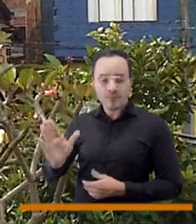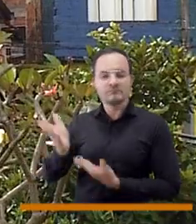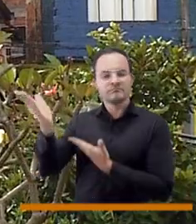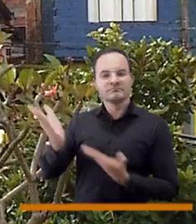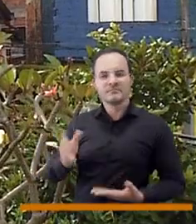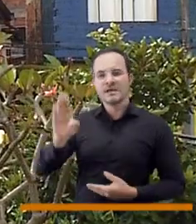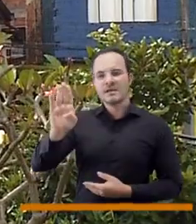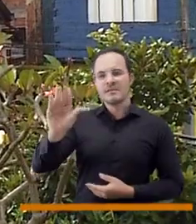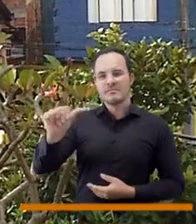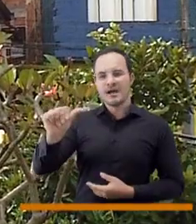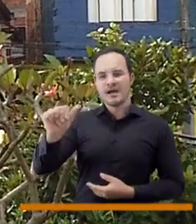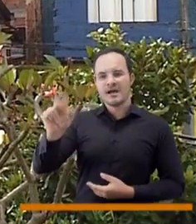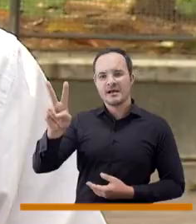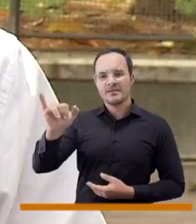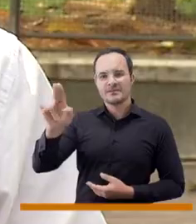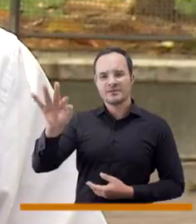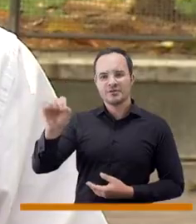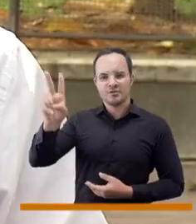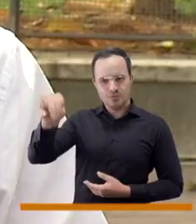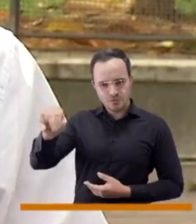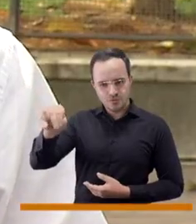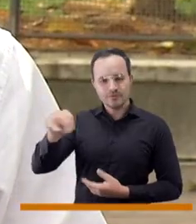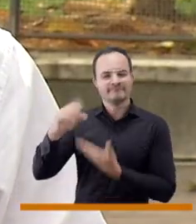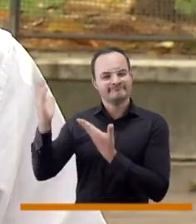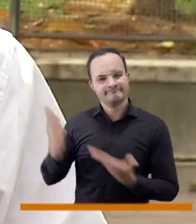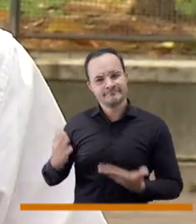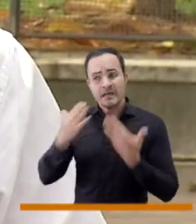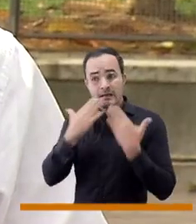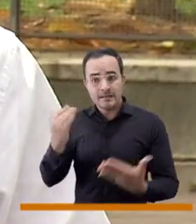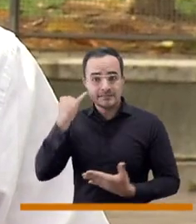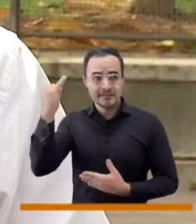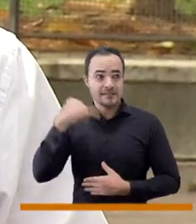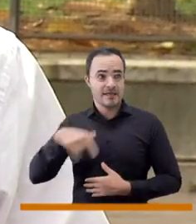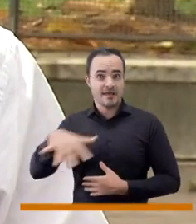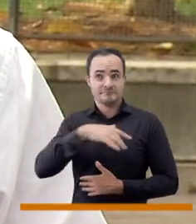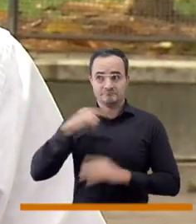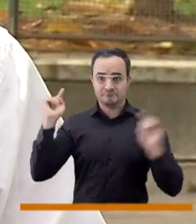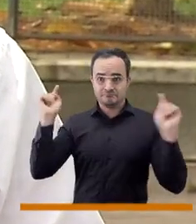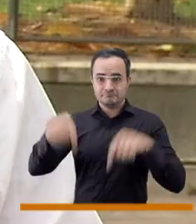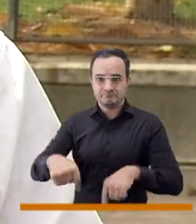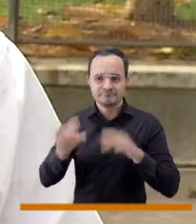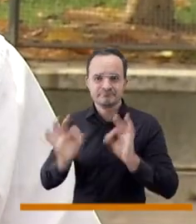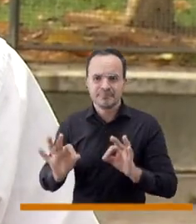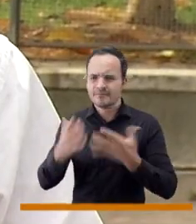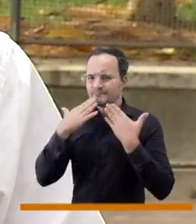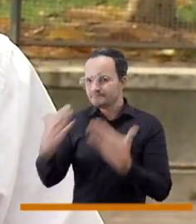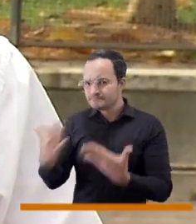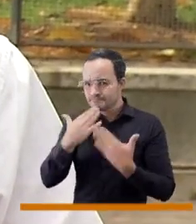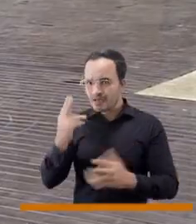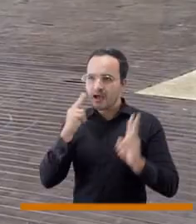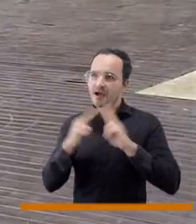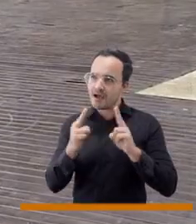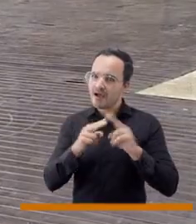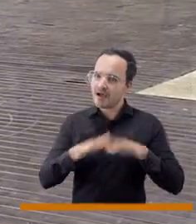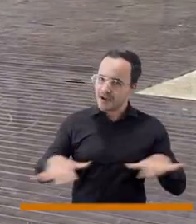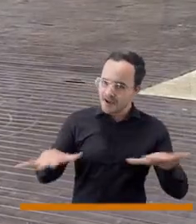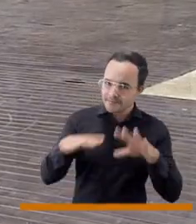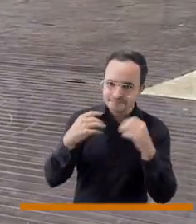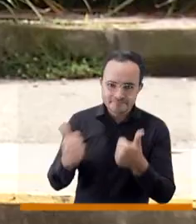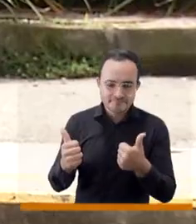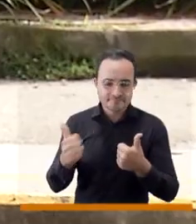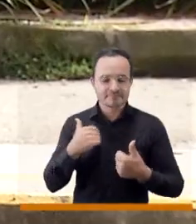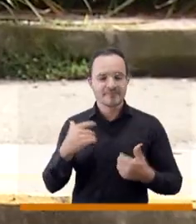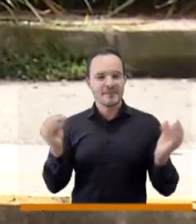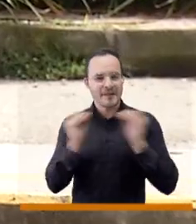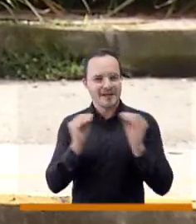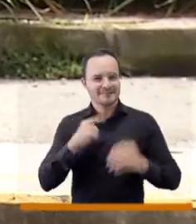Babington Flores Moreno, a quien le damos las gracias por traernos a este bello lugar y permitirnos conocer este espacio, y